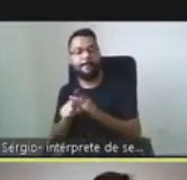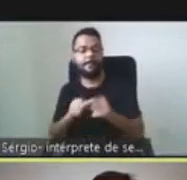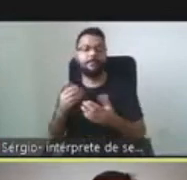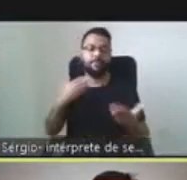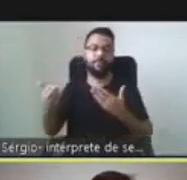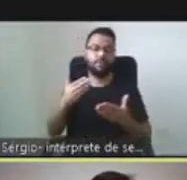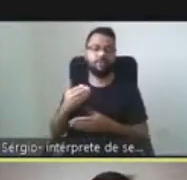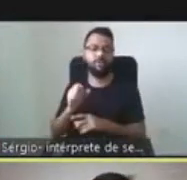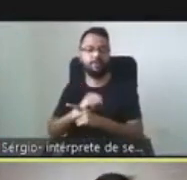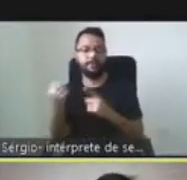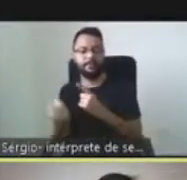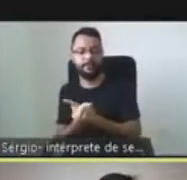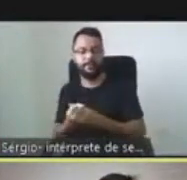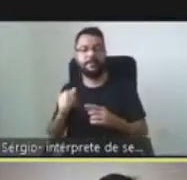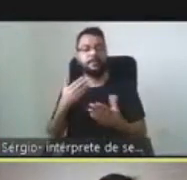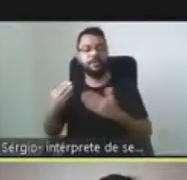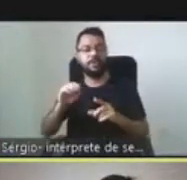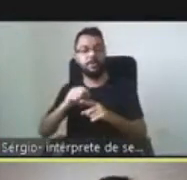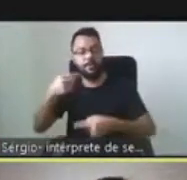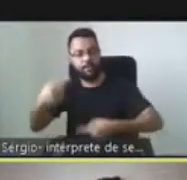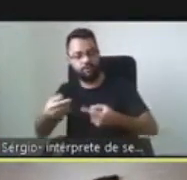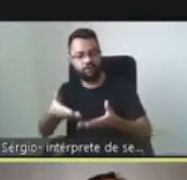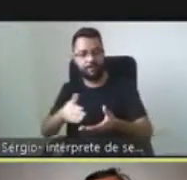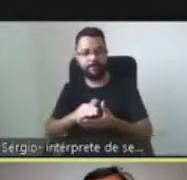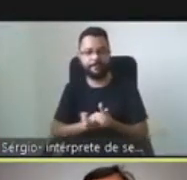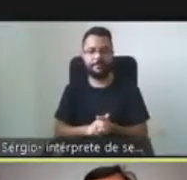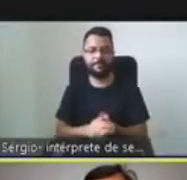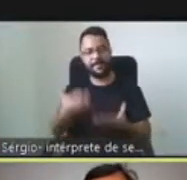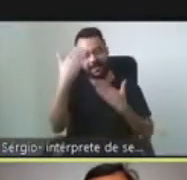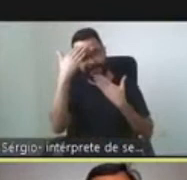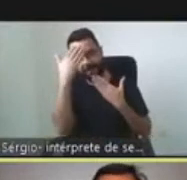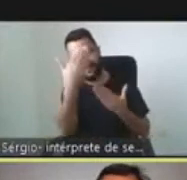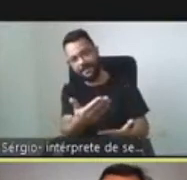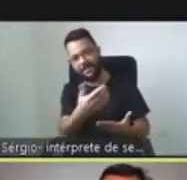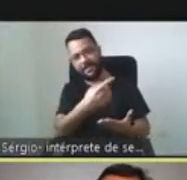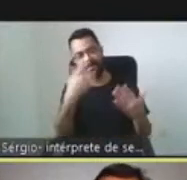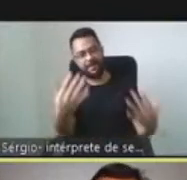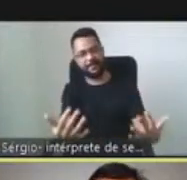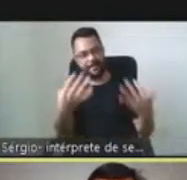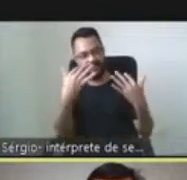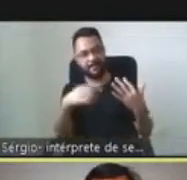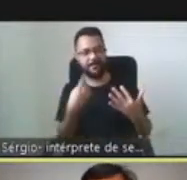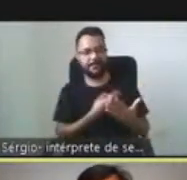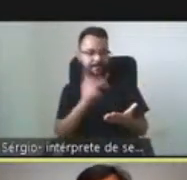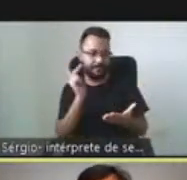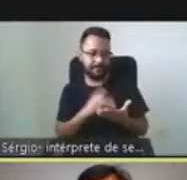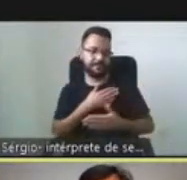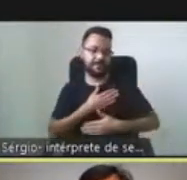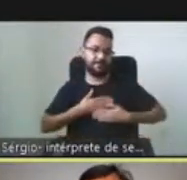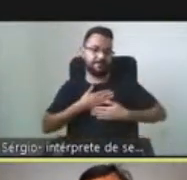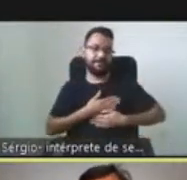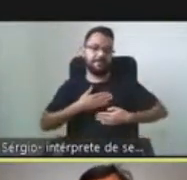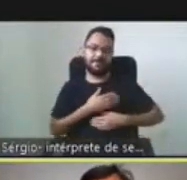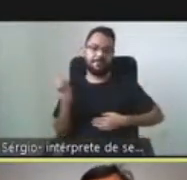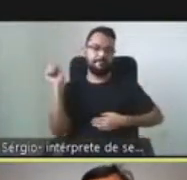psicología social y la psicología política. Muchísimas gracias por su atención y de verdad que para mí es un placer y un